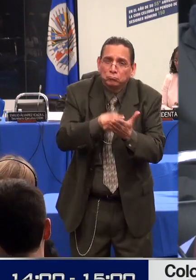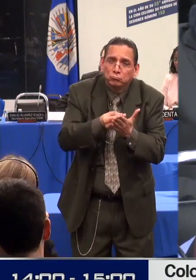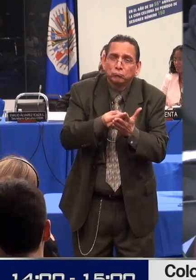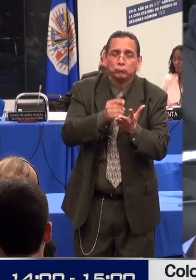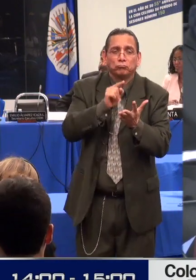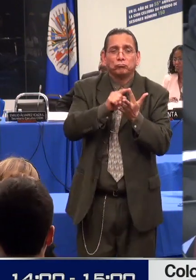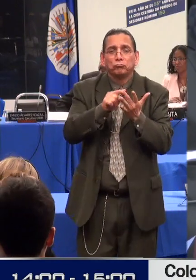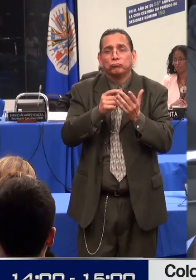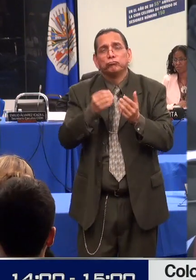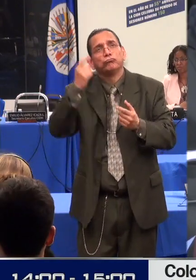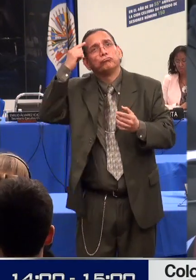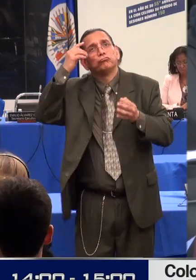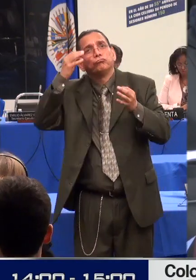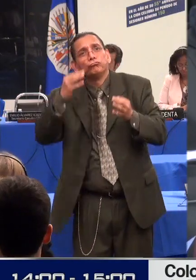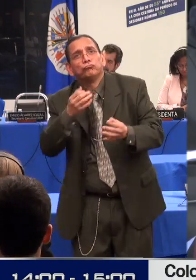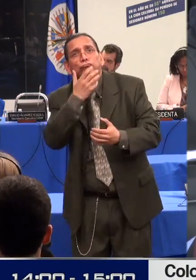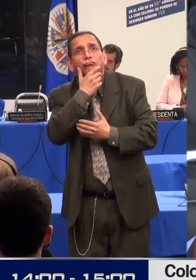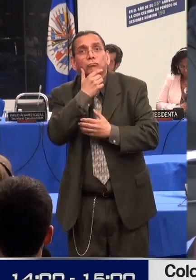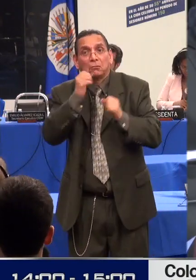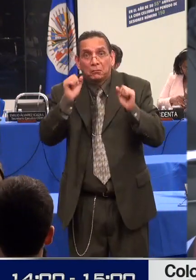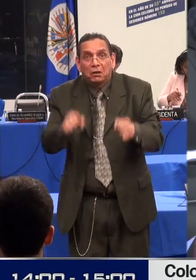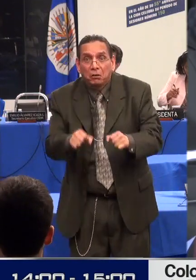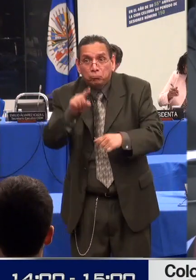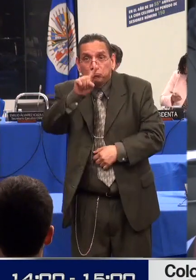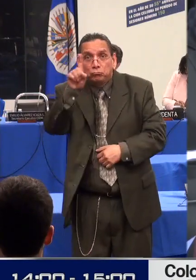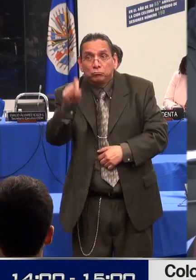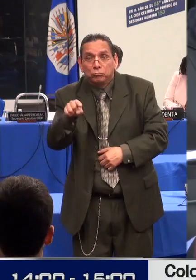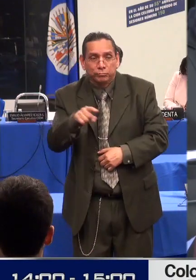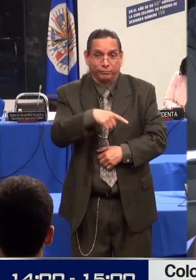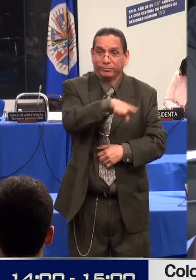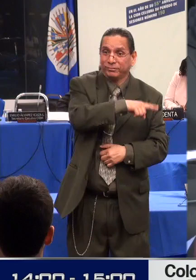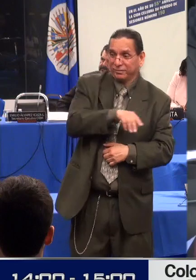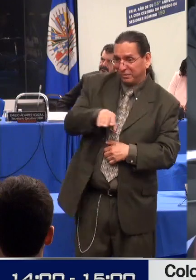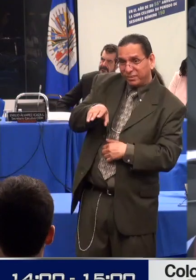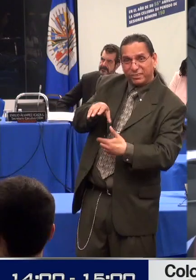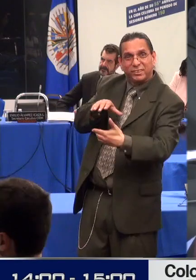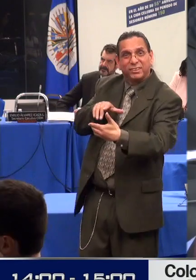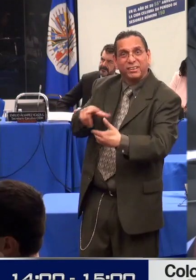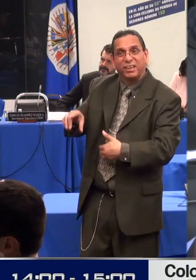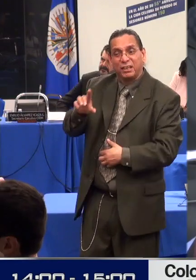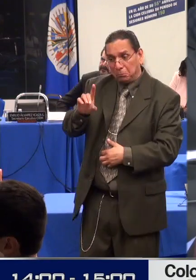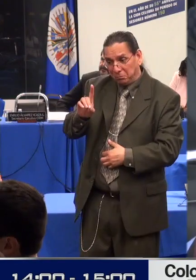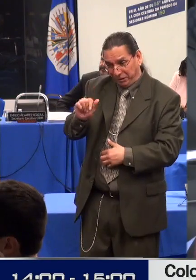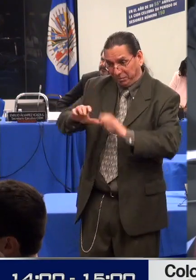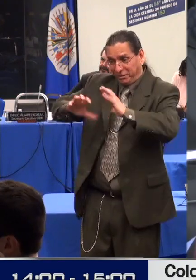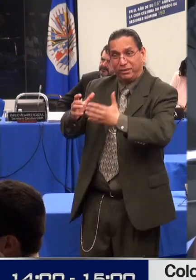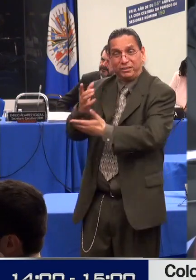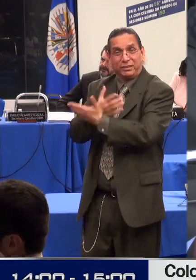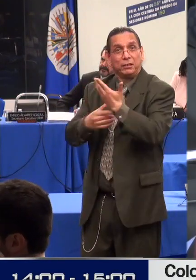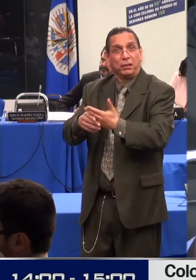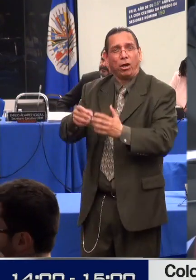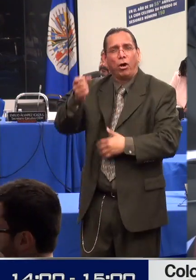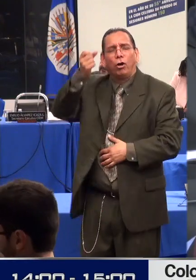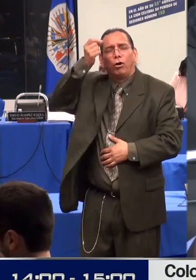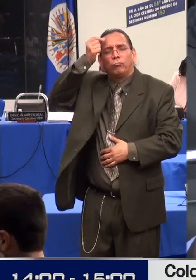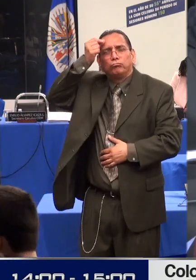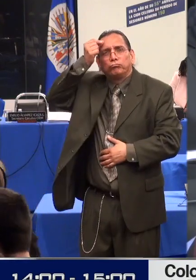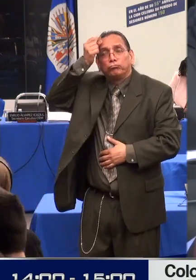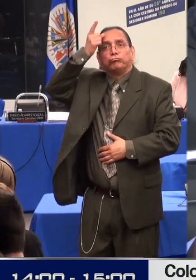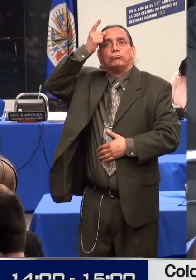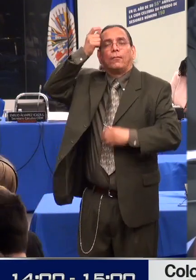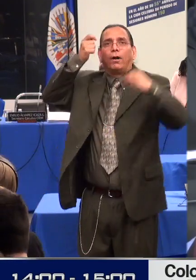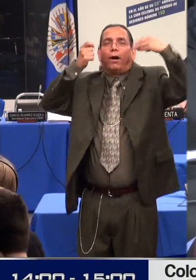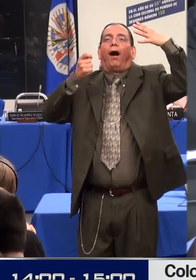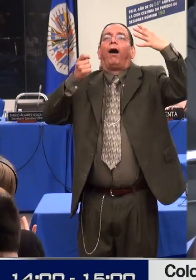consecuencias de la interdicción y en contadas ocasiones los familiares las conocen. Siempre actúan bajo consejo de profesionales de la